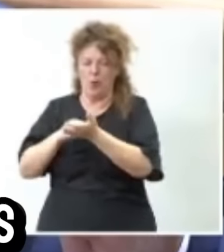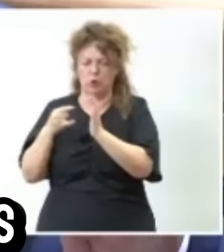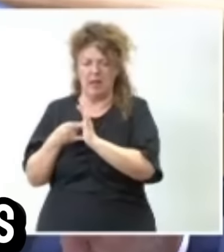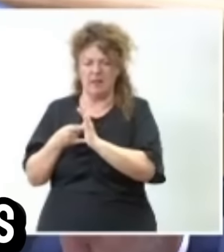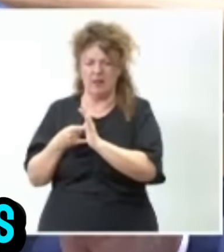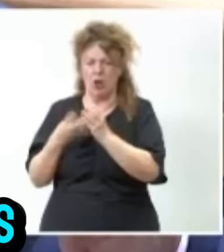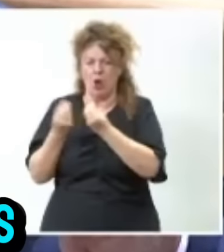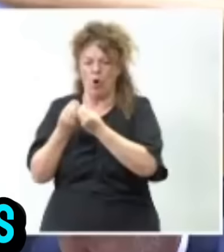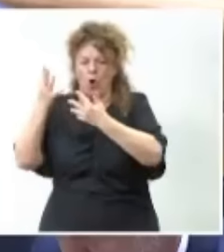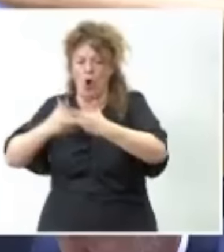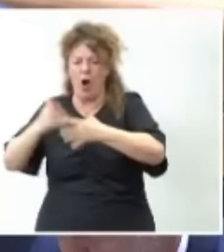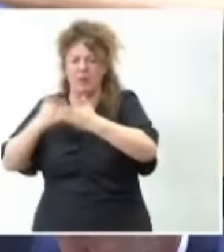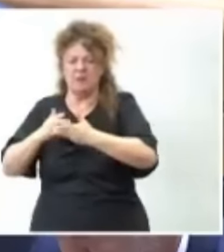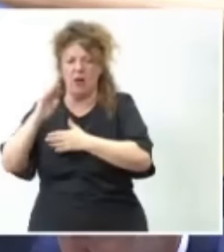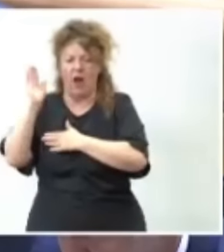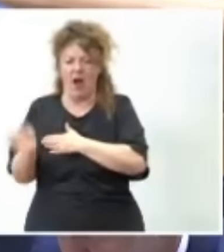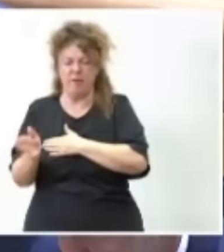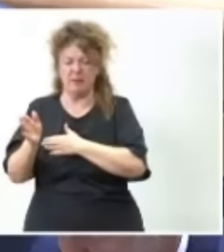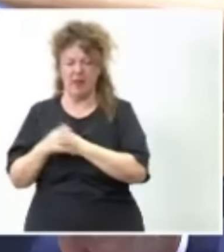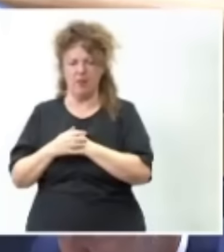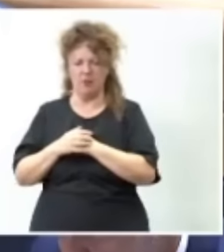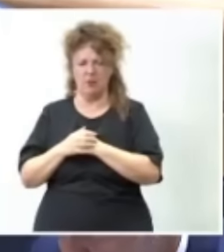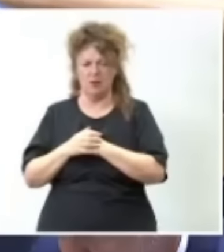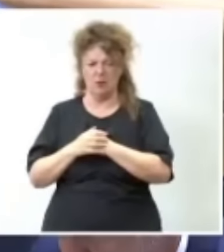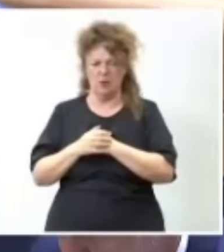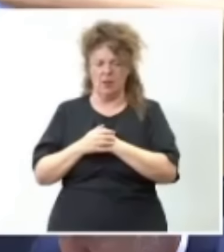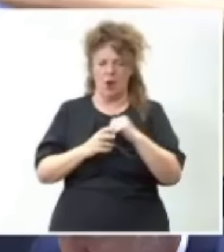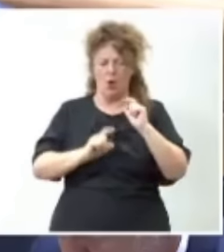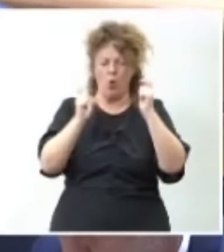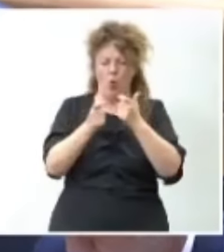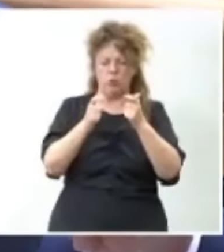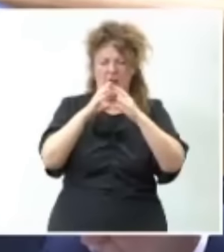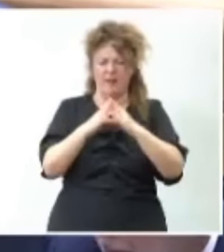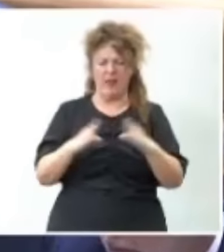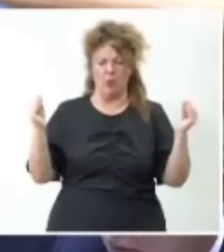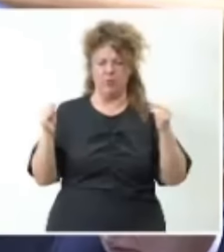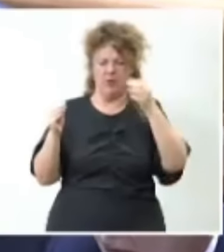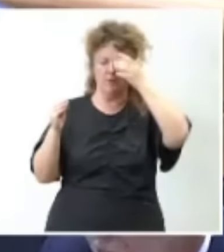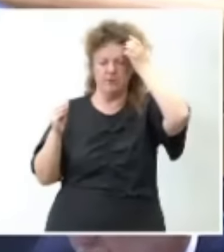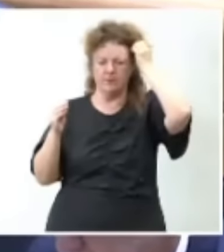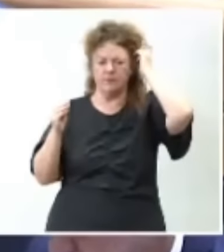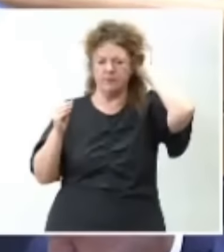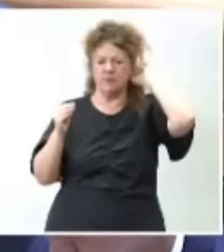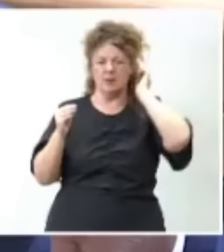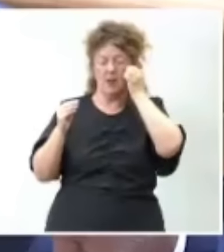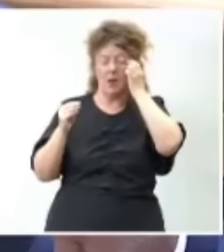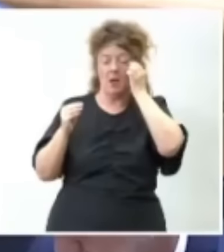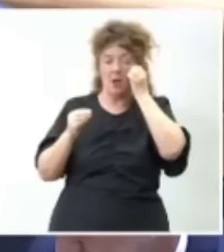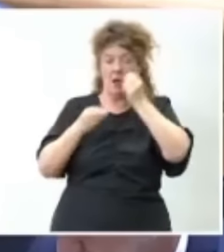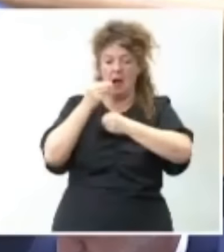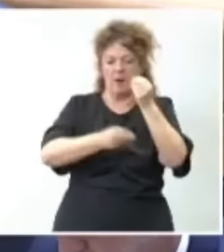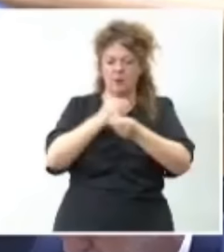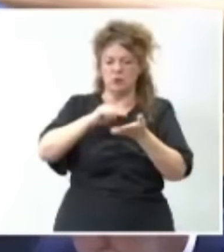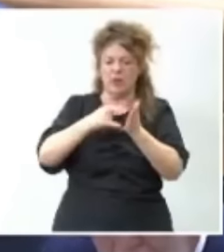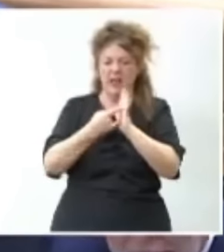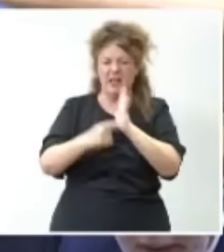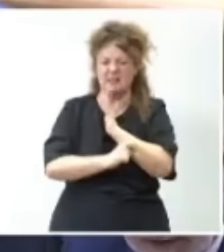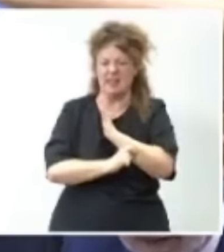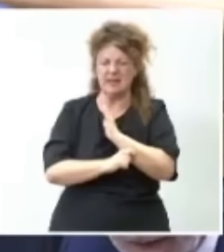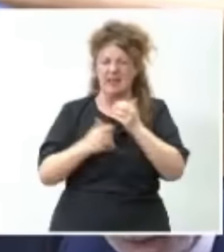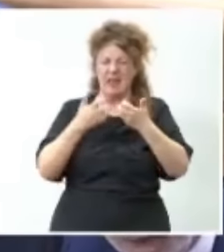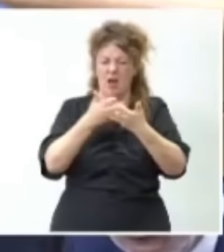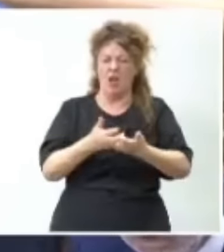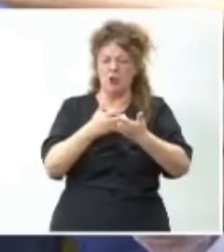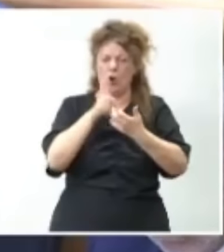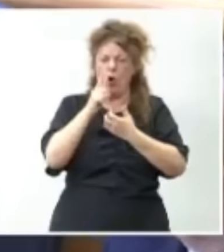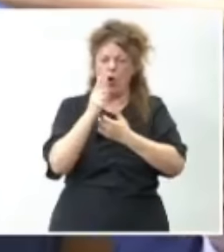administraciones afectadas, entre ellas la Junta de Andalucía. Hemos elaborado una estrategia de lucha contra esta especie